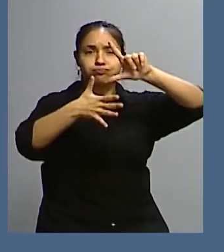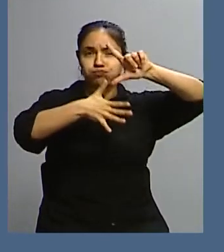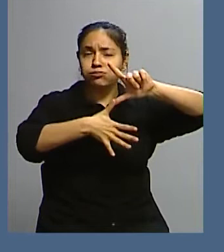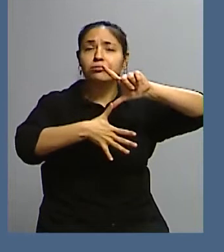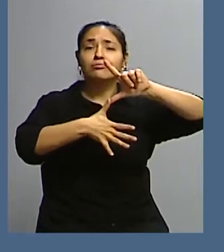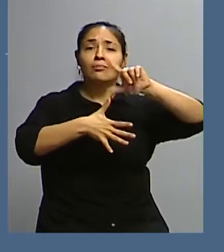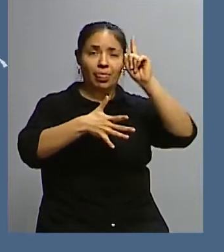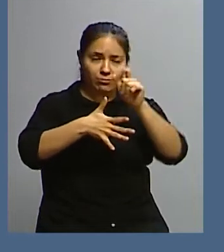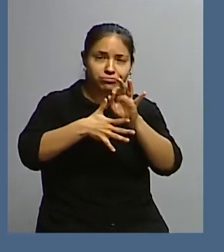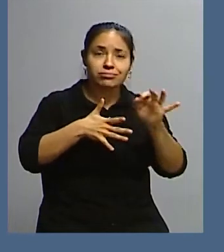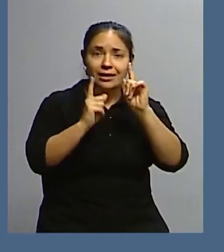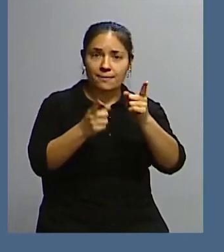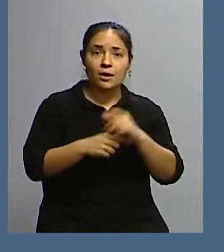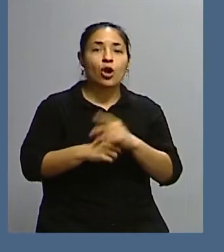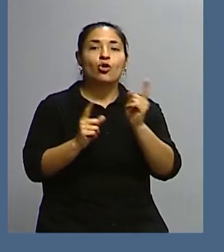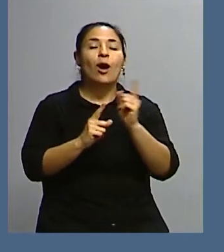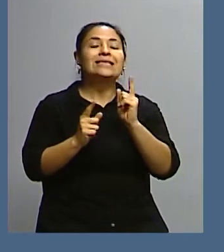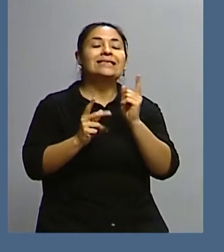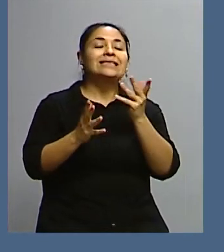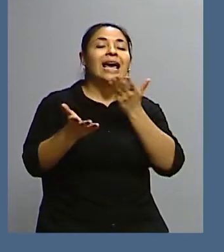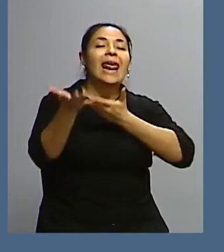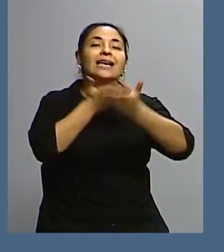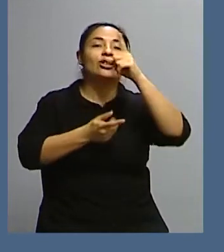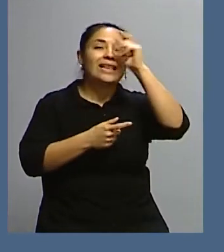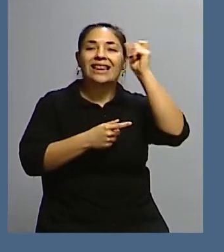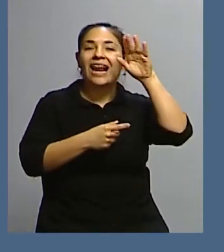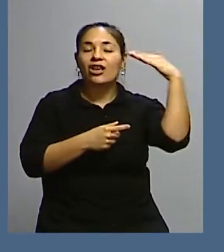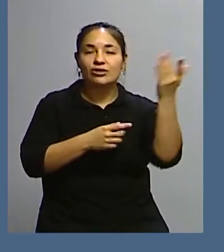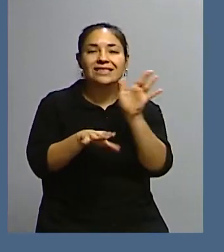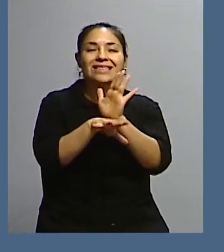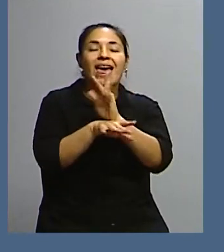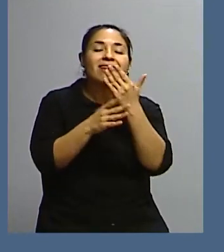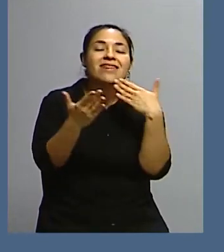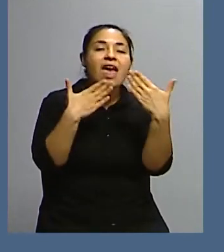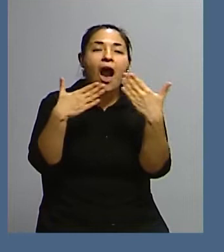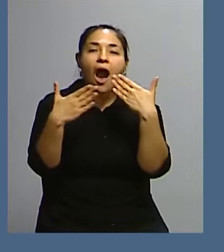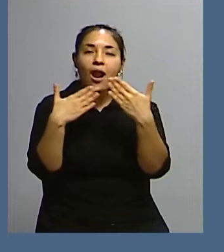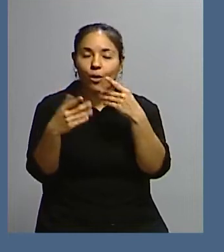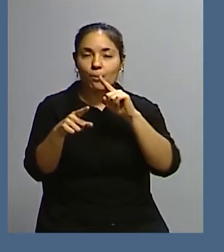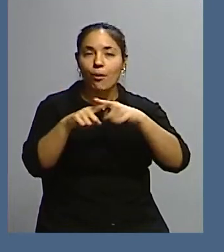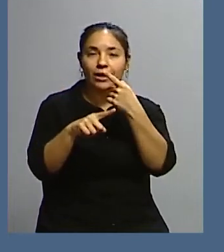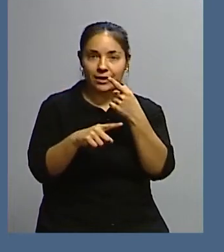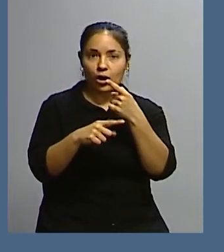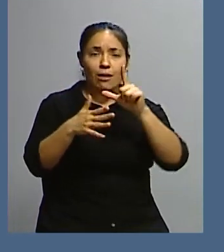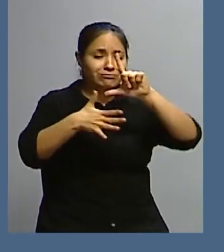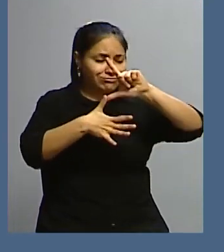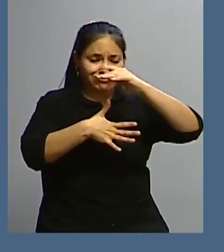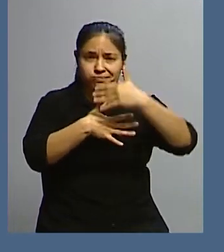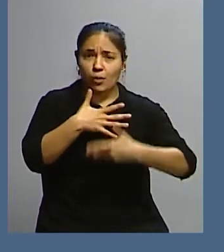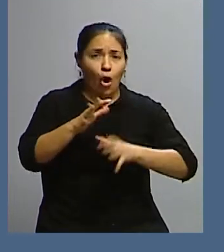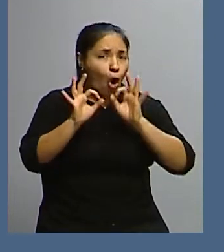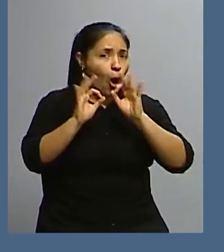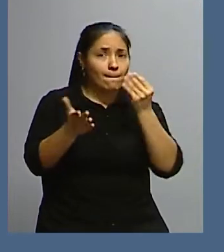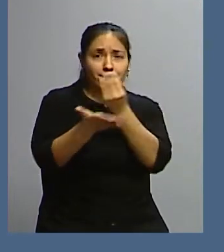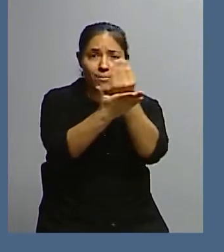una organización internacional, pero es un mecanismo de diálogo político en el cual participa toda América Latina, y que ahora